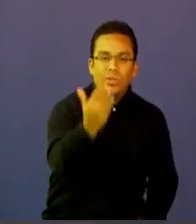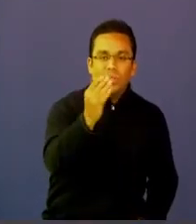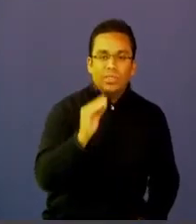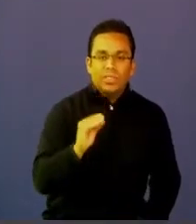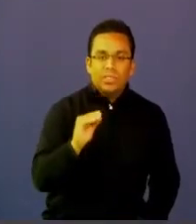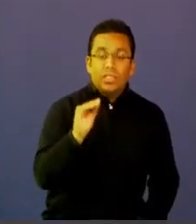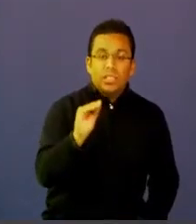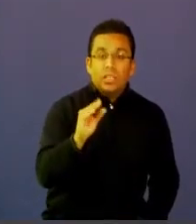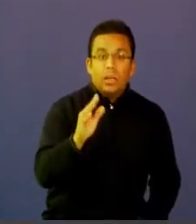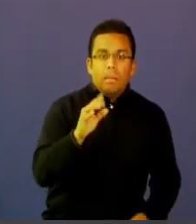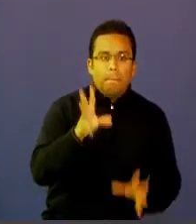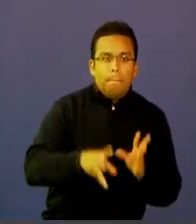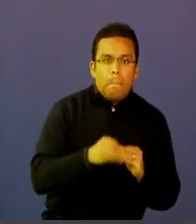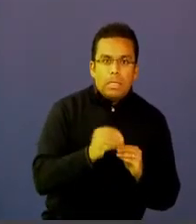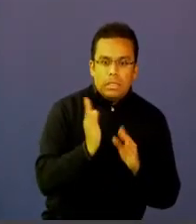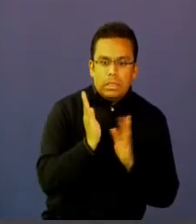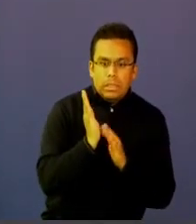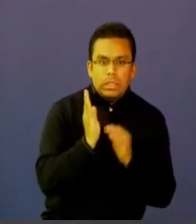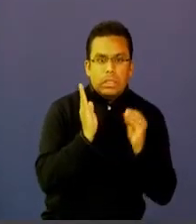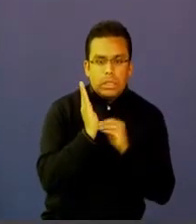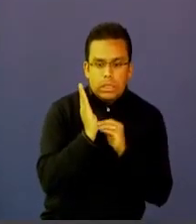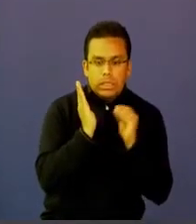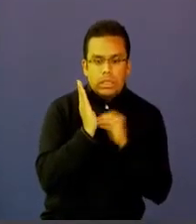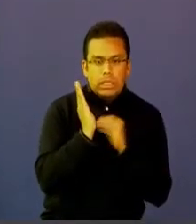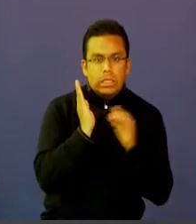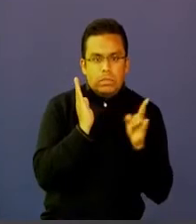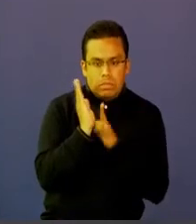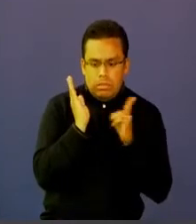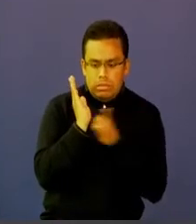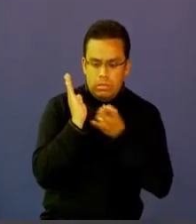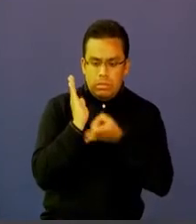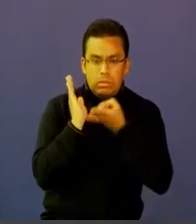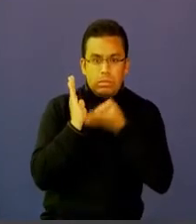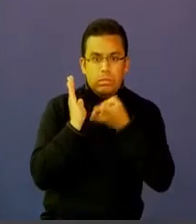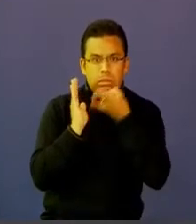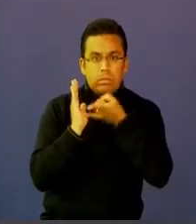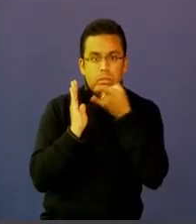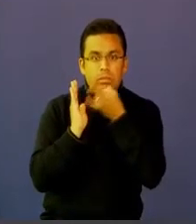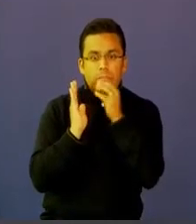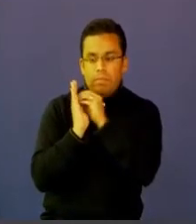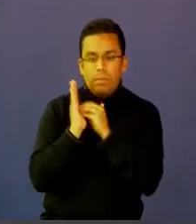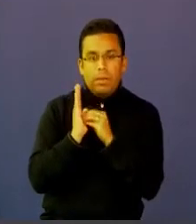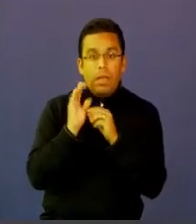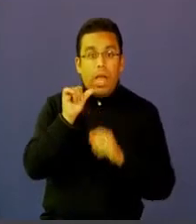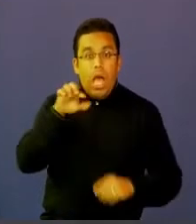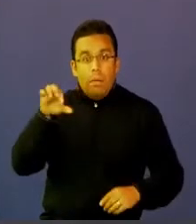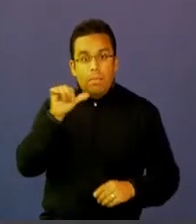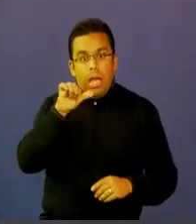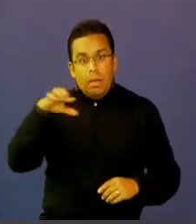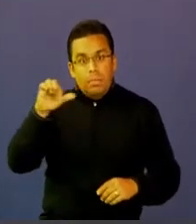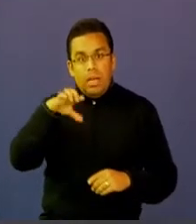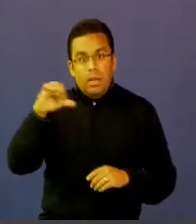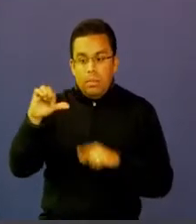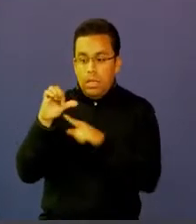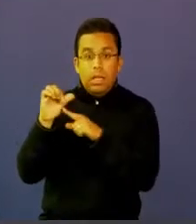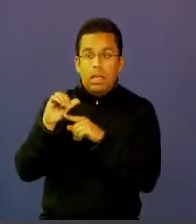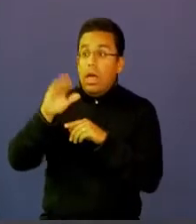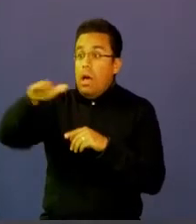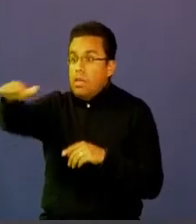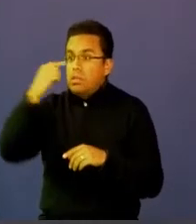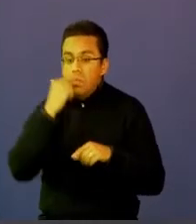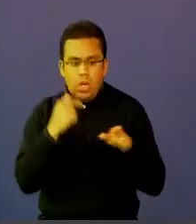vez más y más contenidos. Y al requerir más y más contenidos, estamos popularizando el acceso a los contenidos.